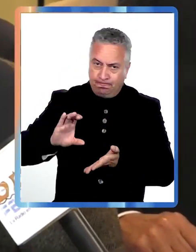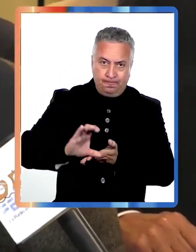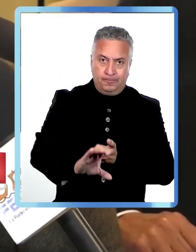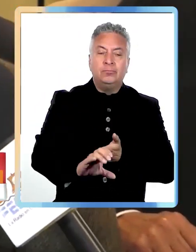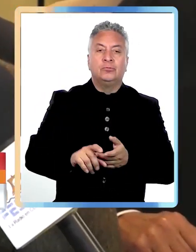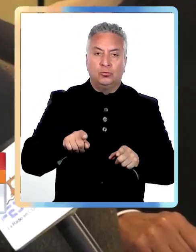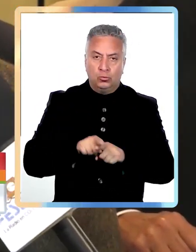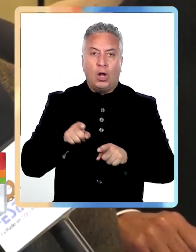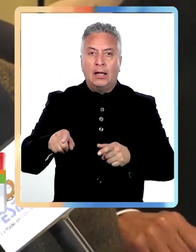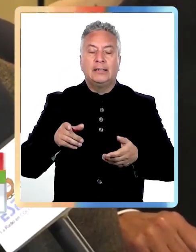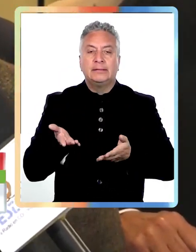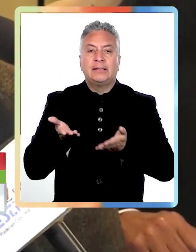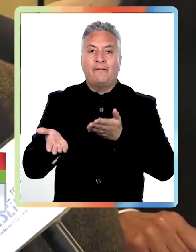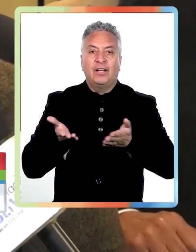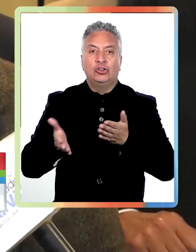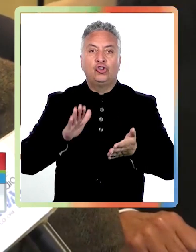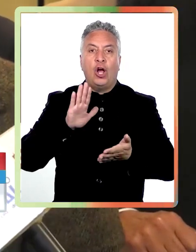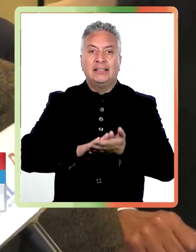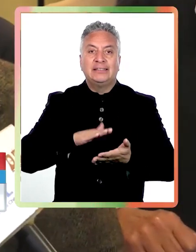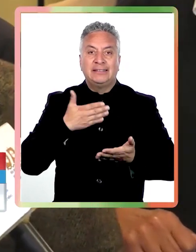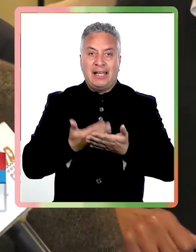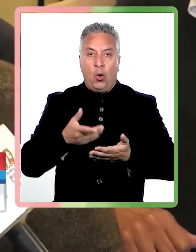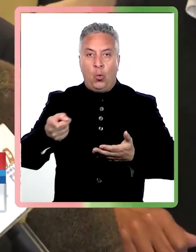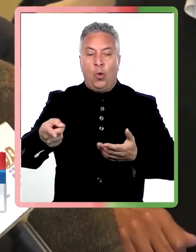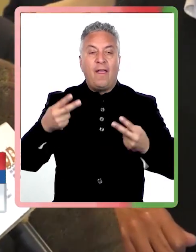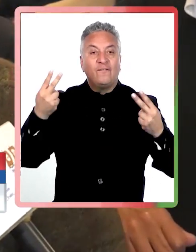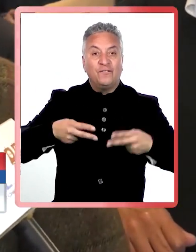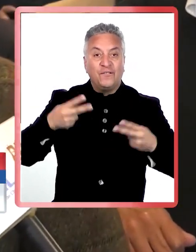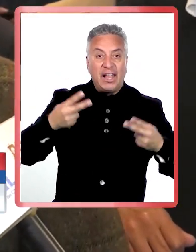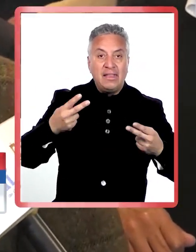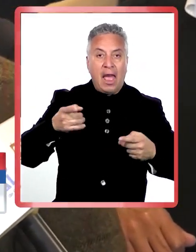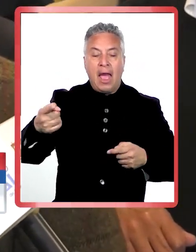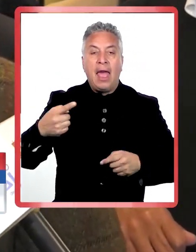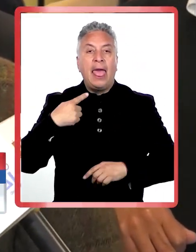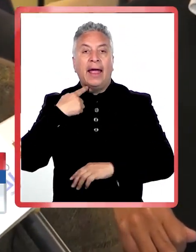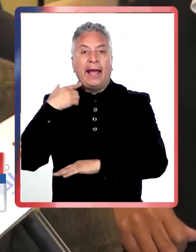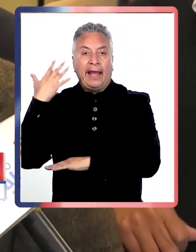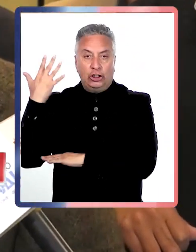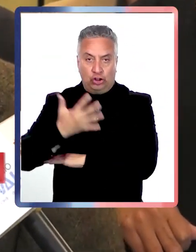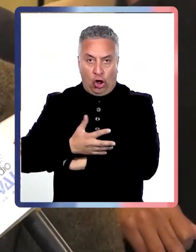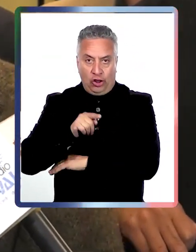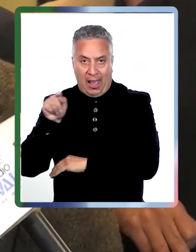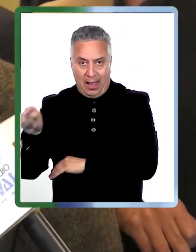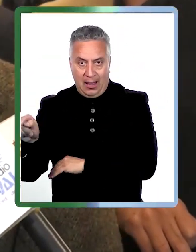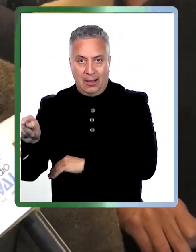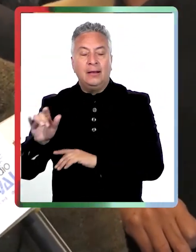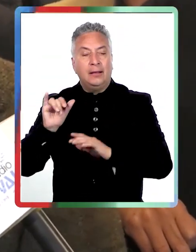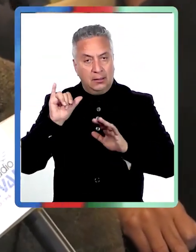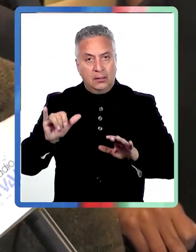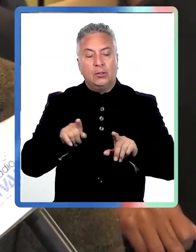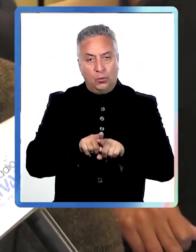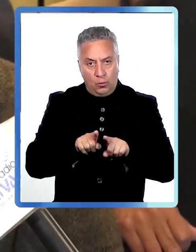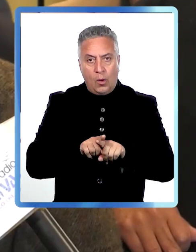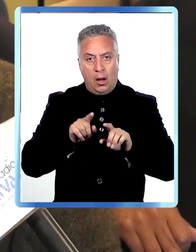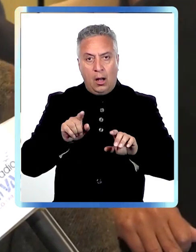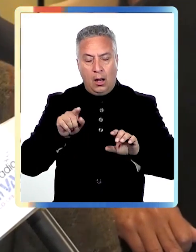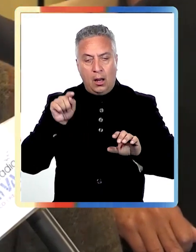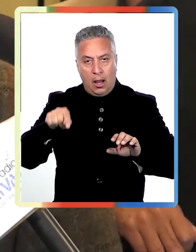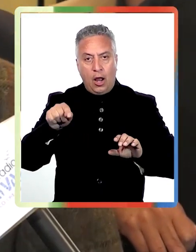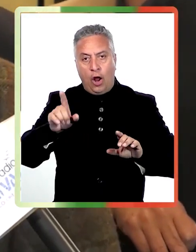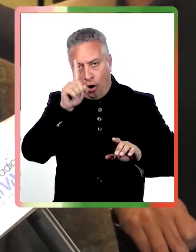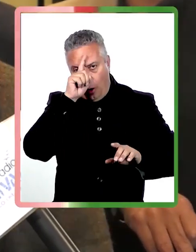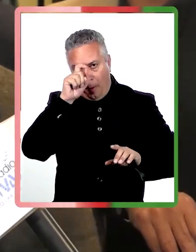adquisición en el servicio de salud Viña Quillota de 8 ambulancias más una ambulancia adicional para el hospital de